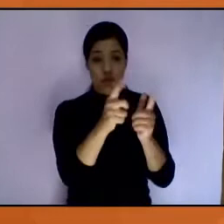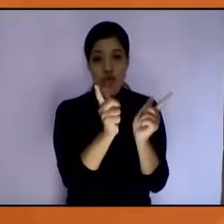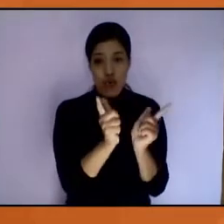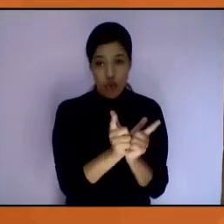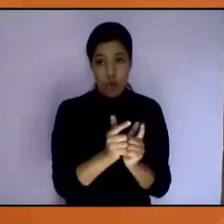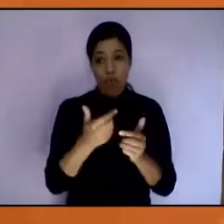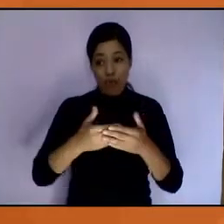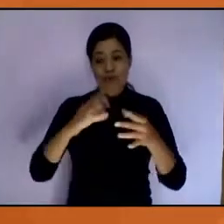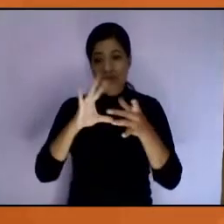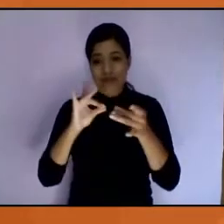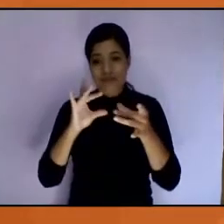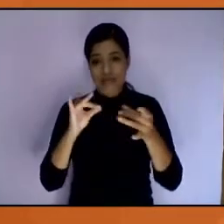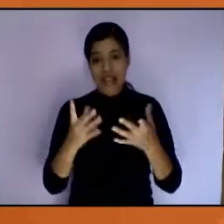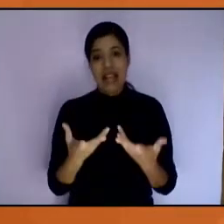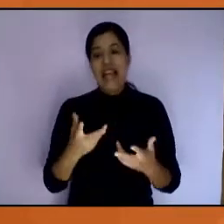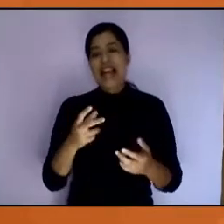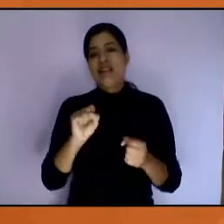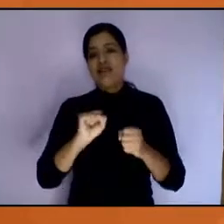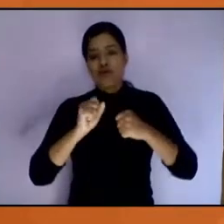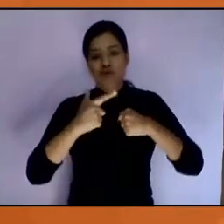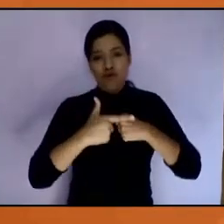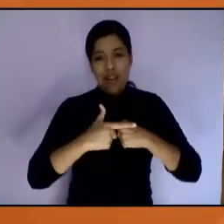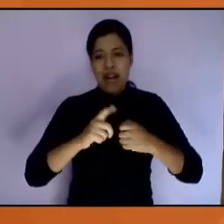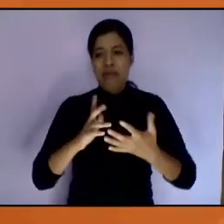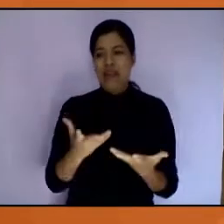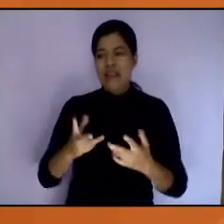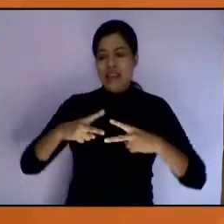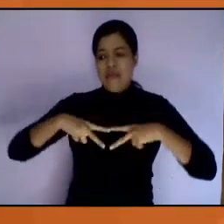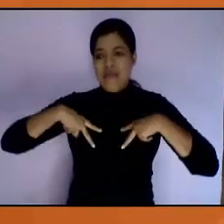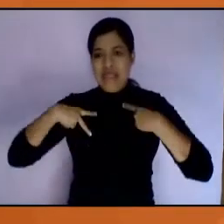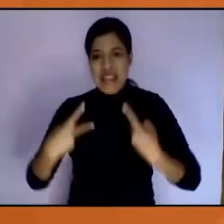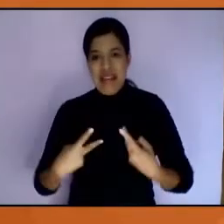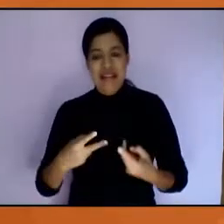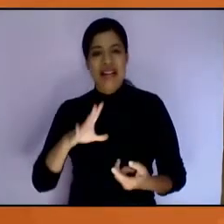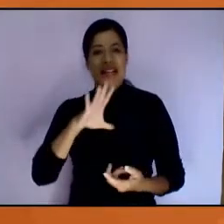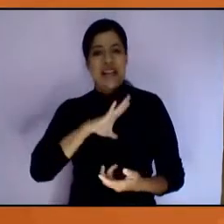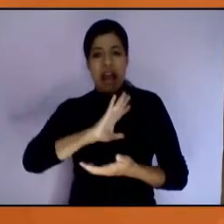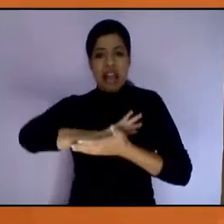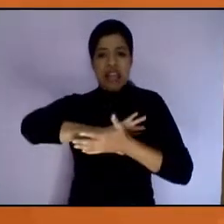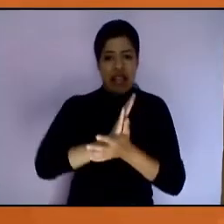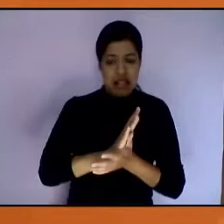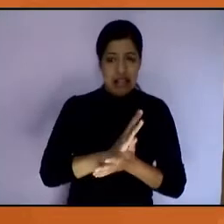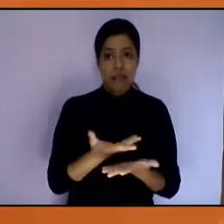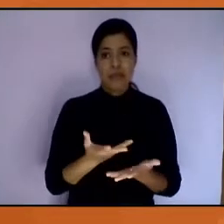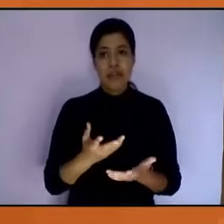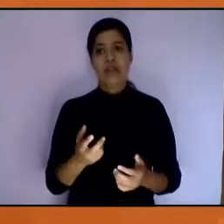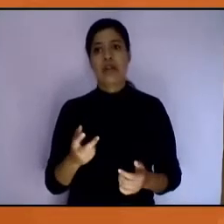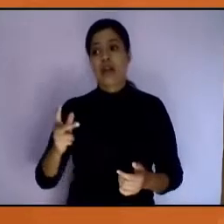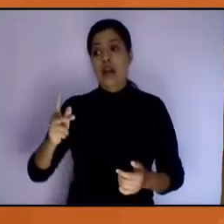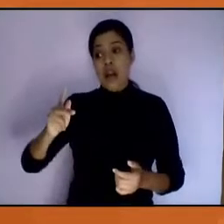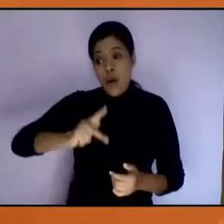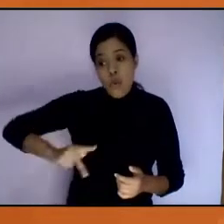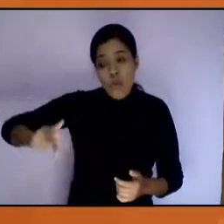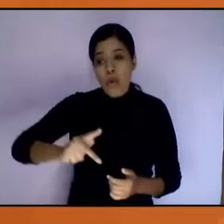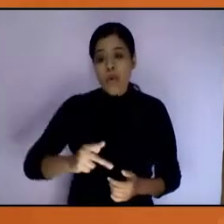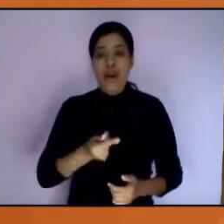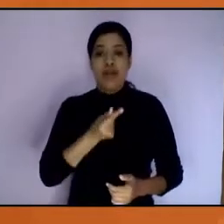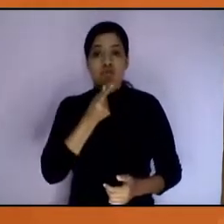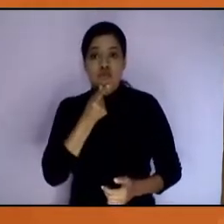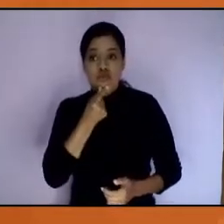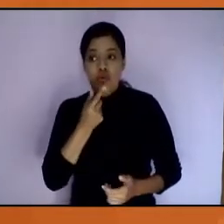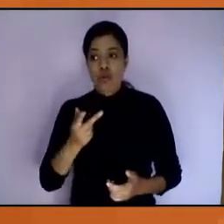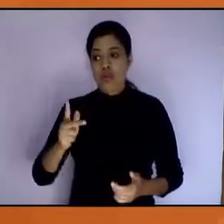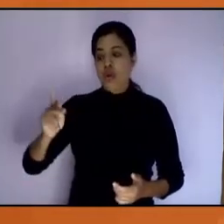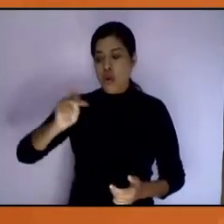que hemos definido como socialmente vulnerables y que sufren discriminación, estamos hablando de la población infantil, la población